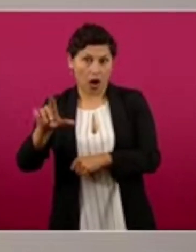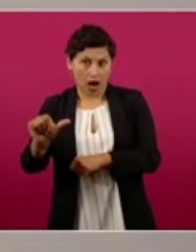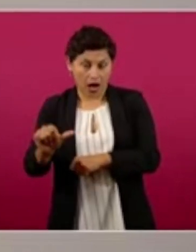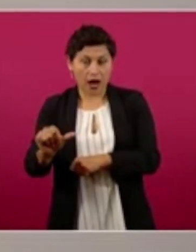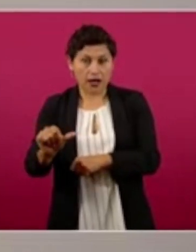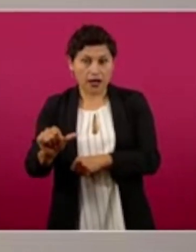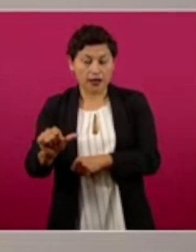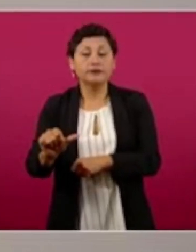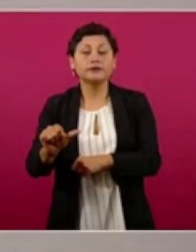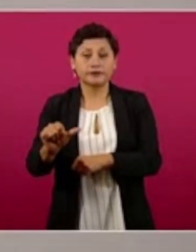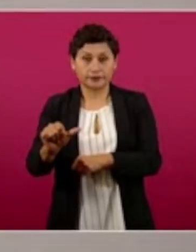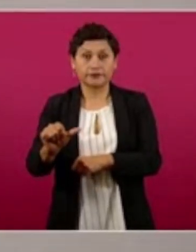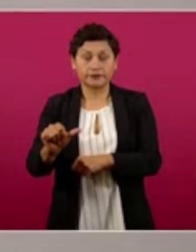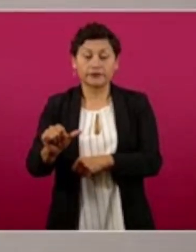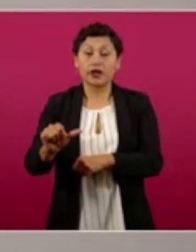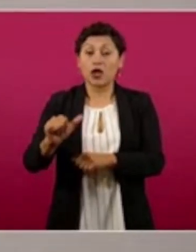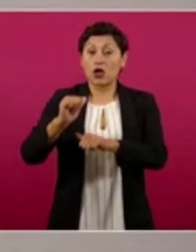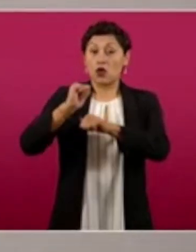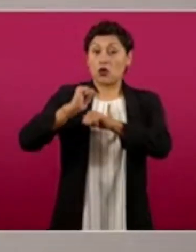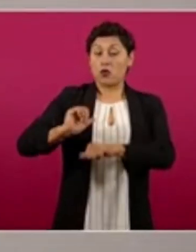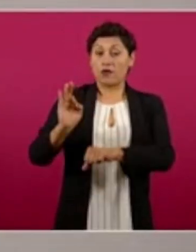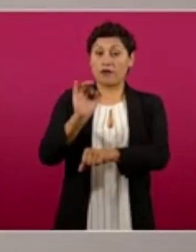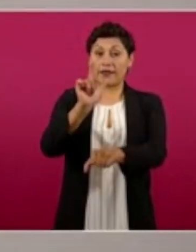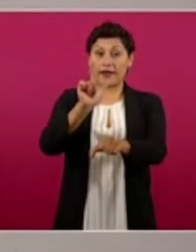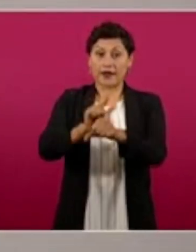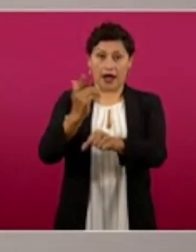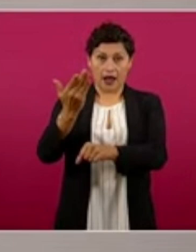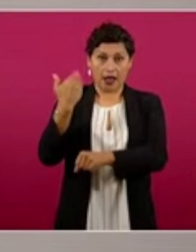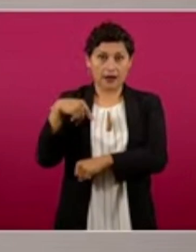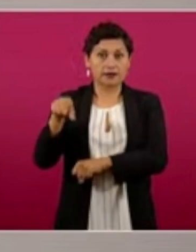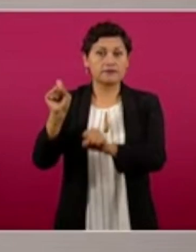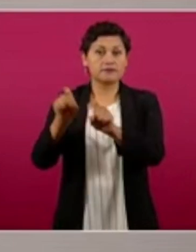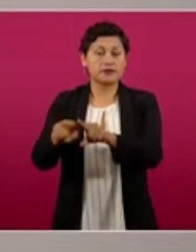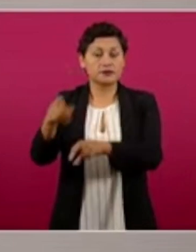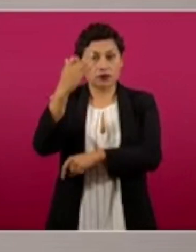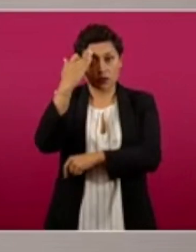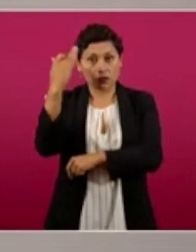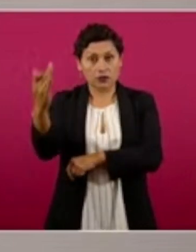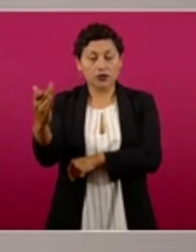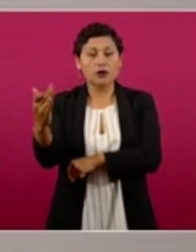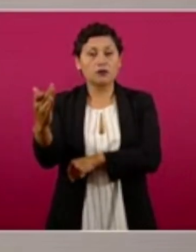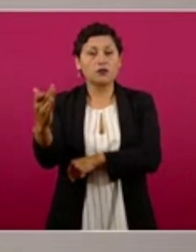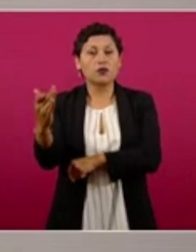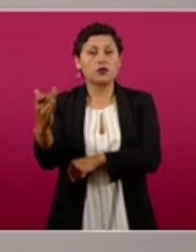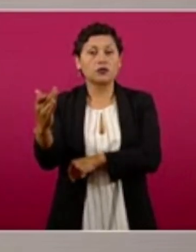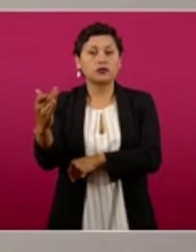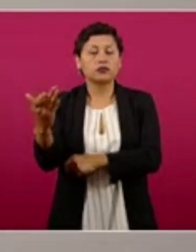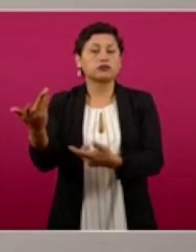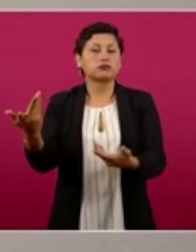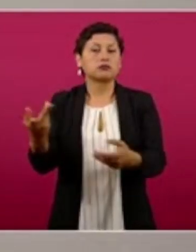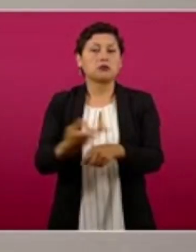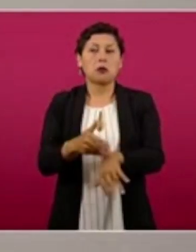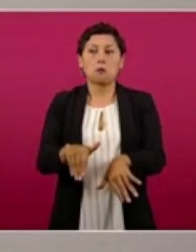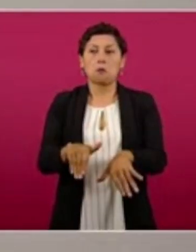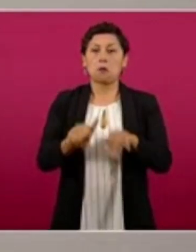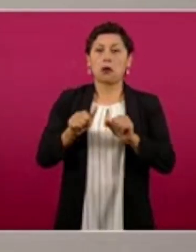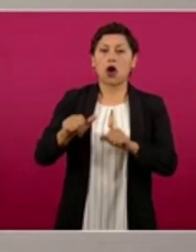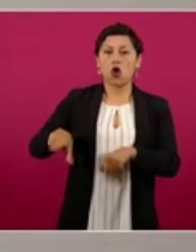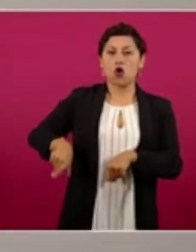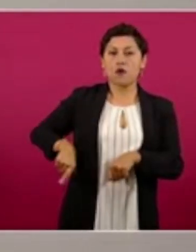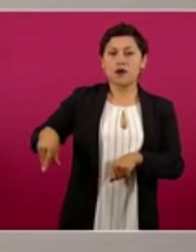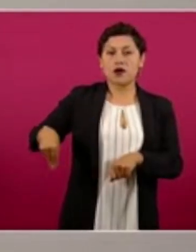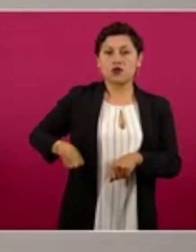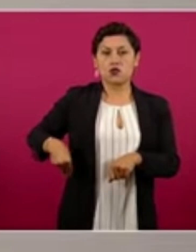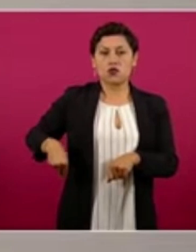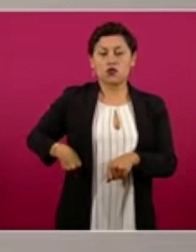Ejecutivo Federal en ese momento intentó soslayar la responsabilidad del Estado mexicano ante un